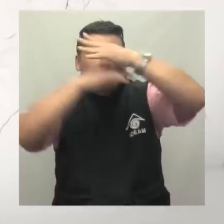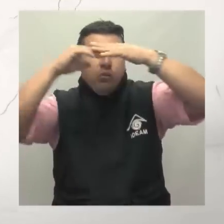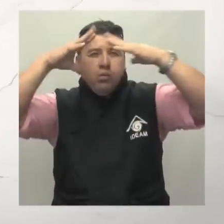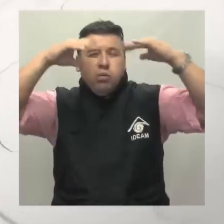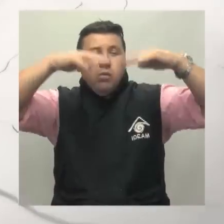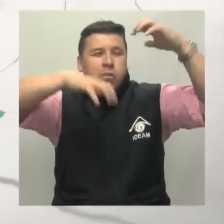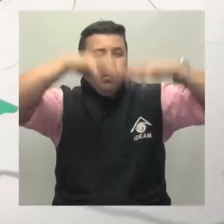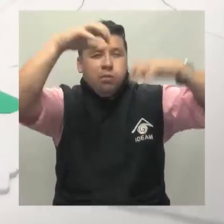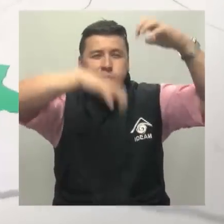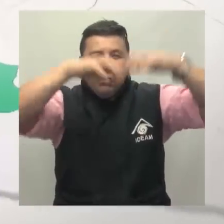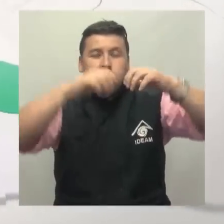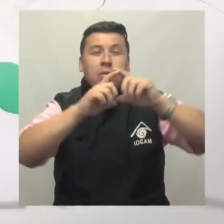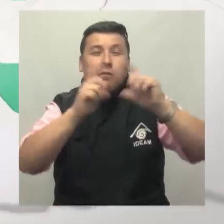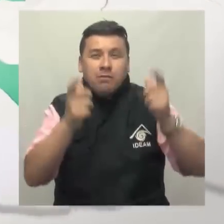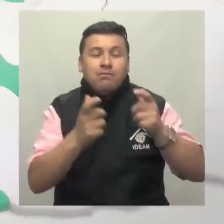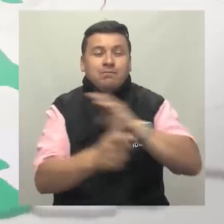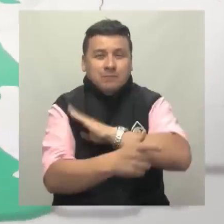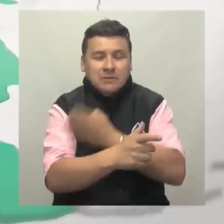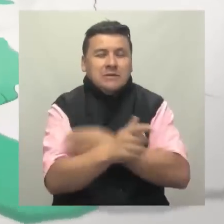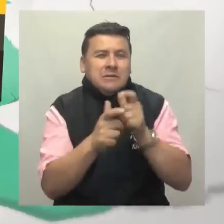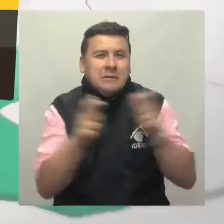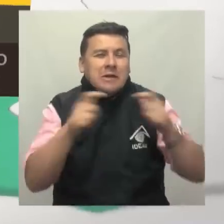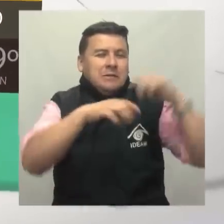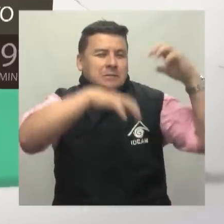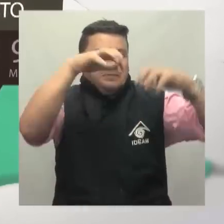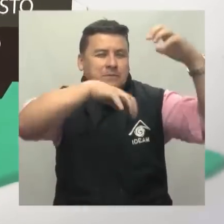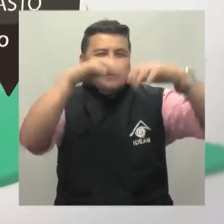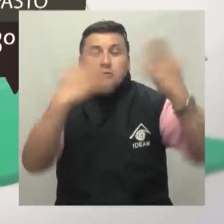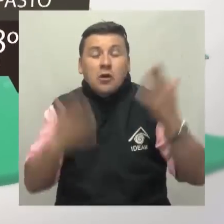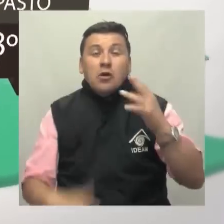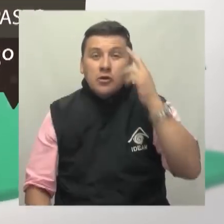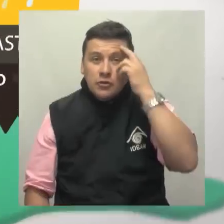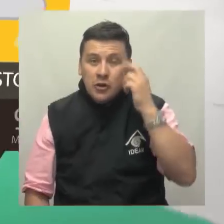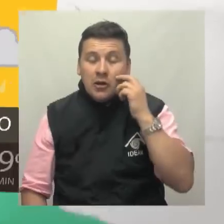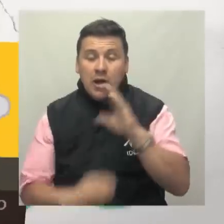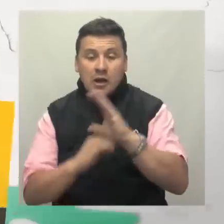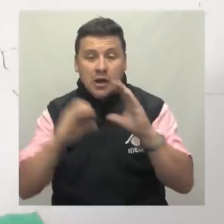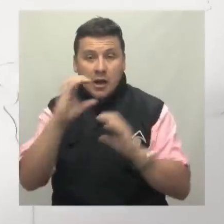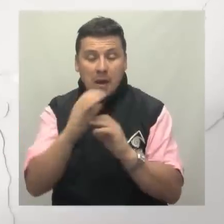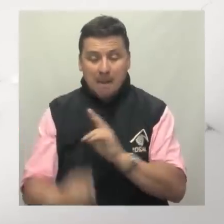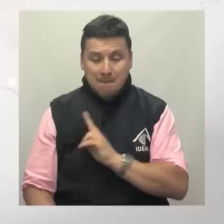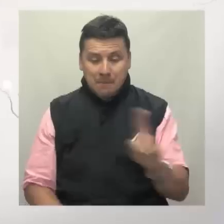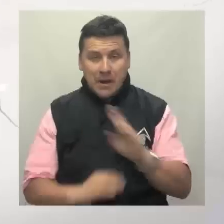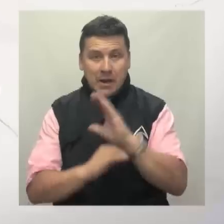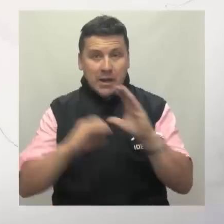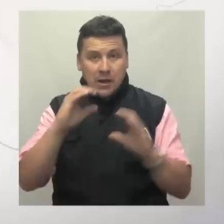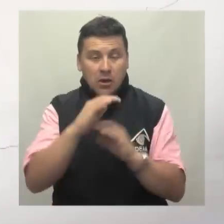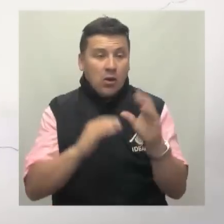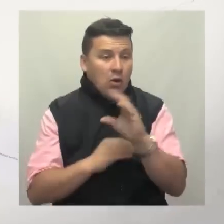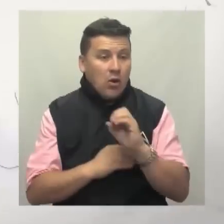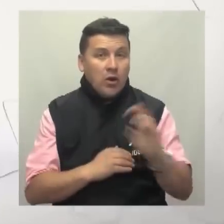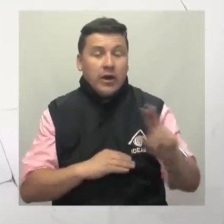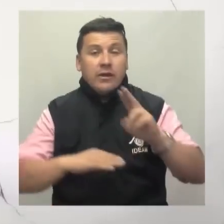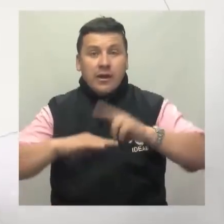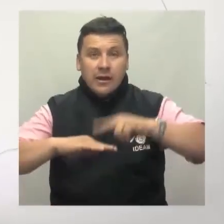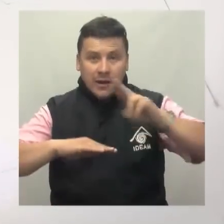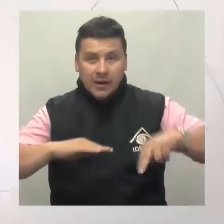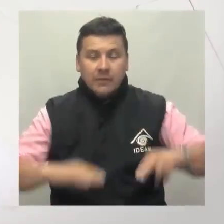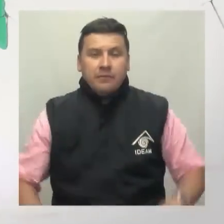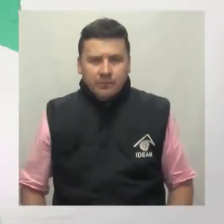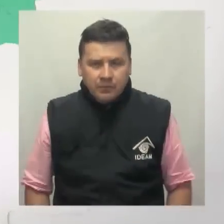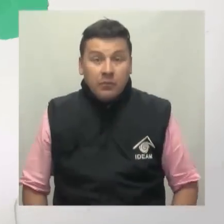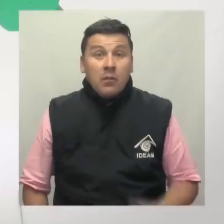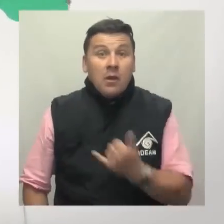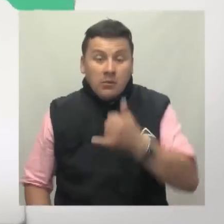nubosidad con lluvias de variada intensidad sobre amplios sectores del Chocó, Cauca, Valle del Cauca y Oriente de Nariño. Para la zona